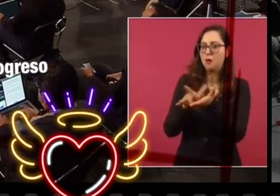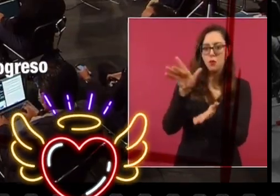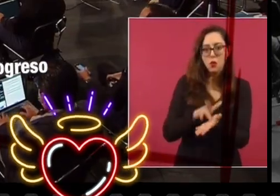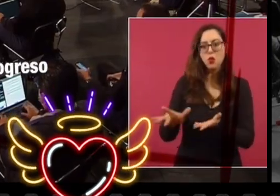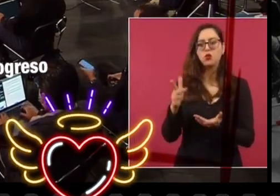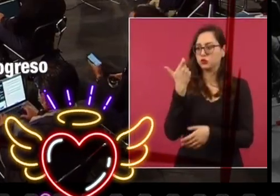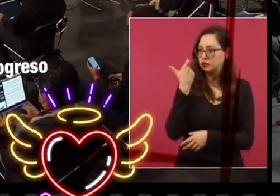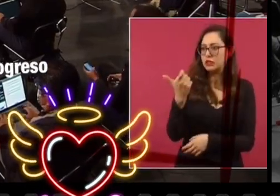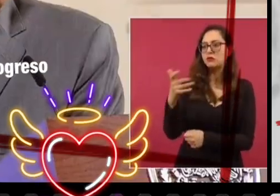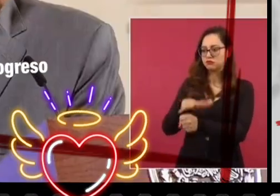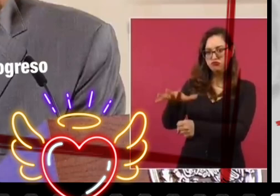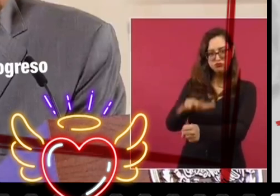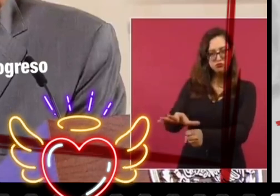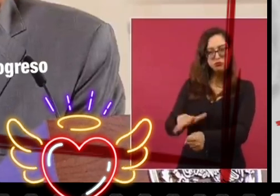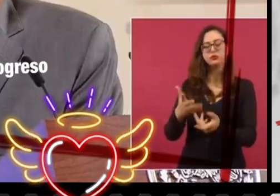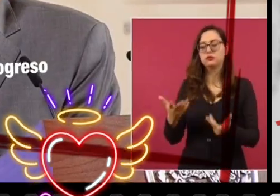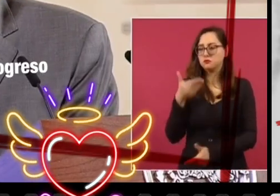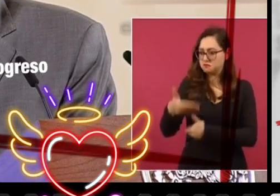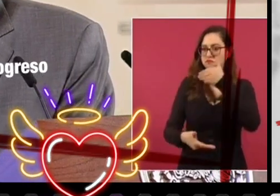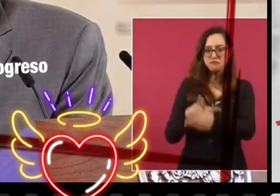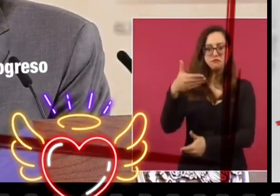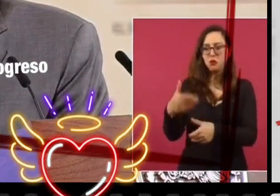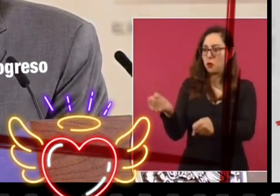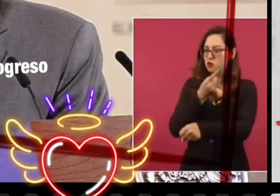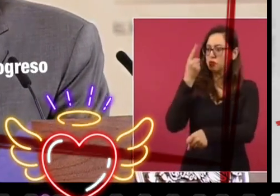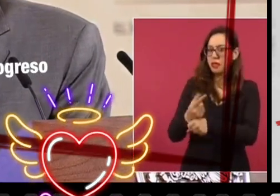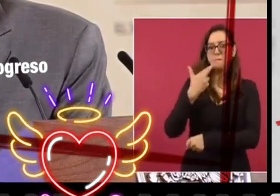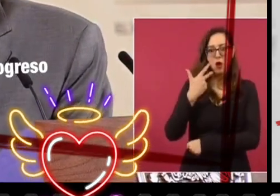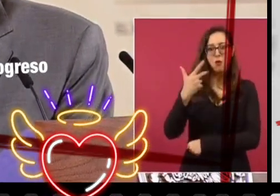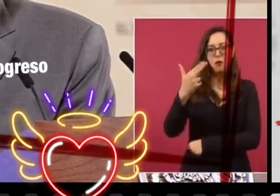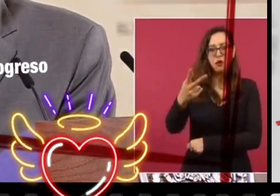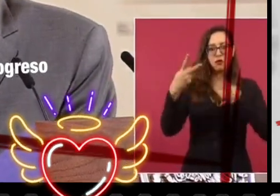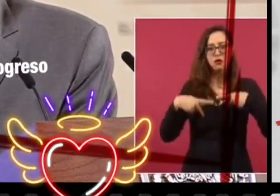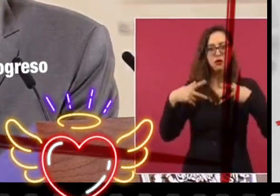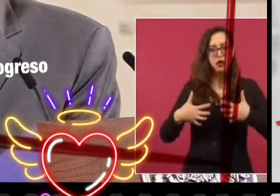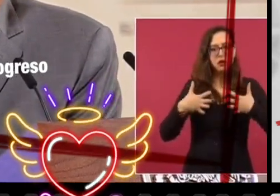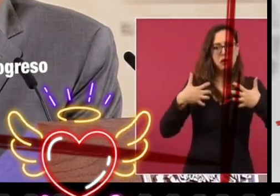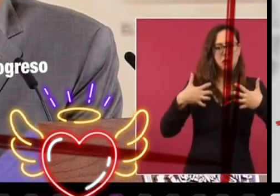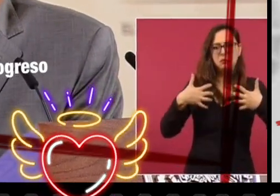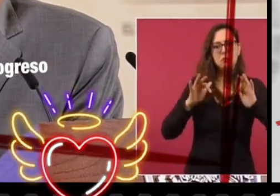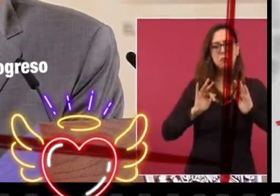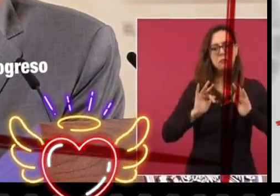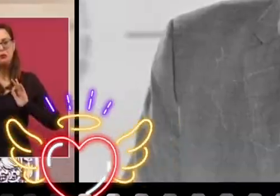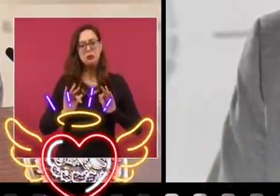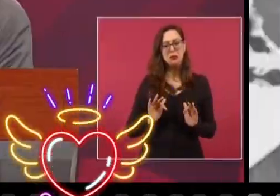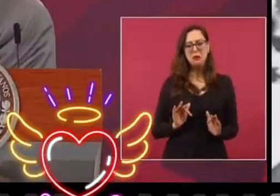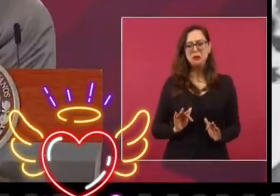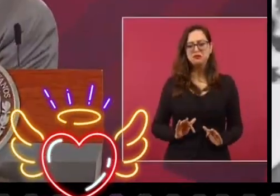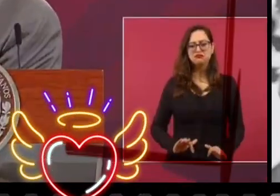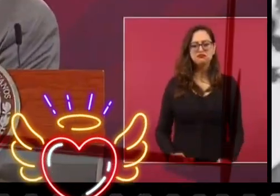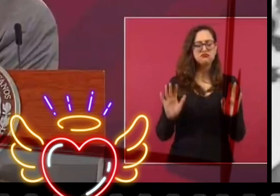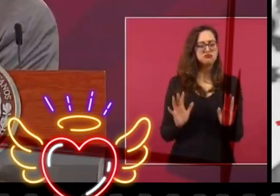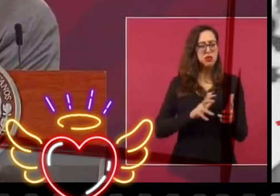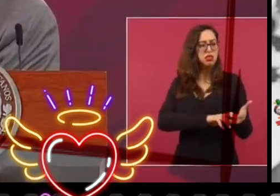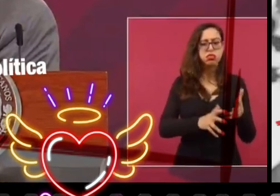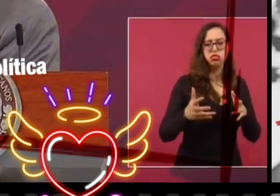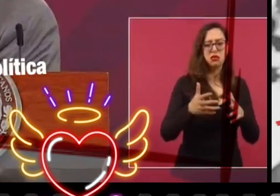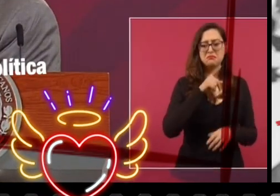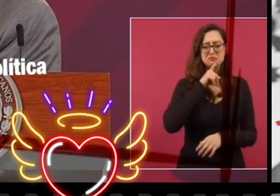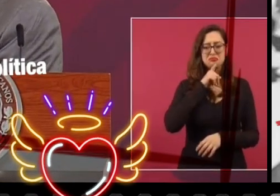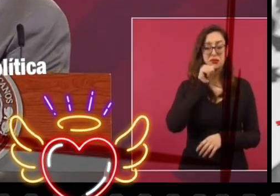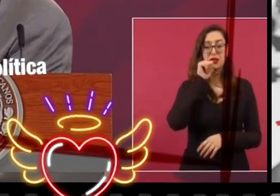oportunidades de progreso, la gente no se mete a delinquir. Y eso es paz.